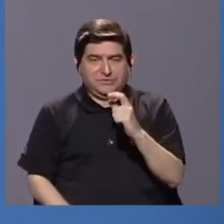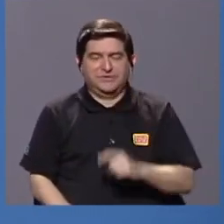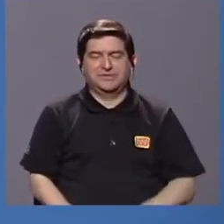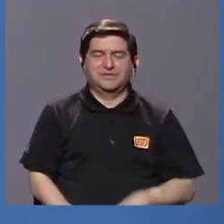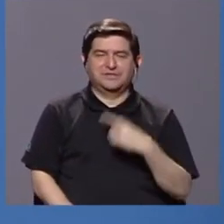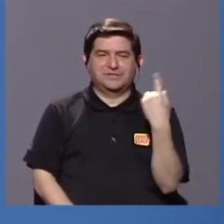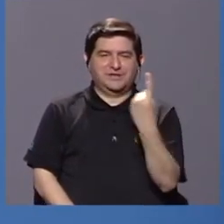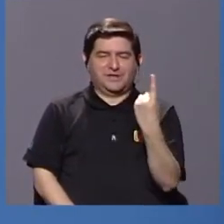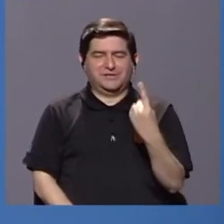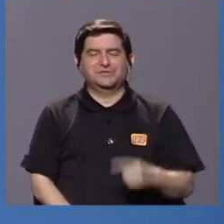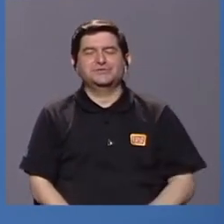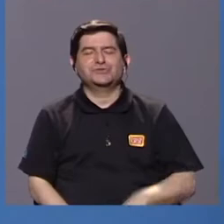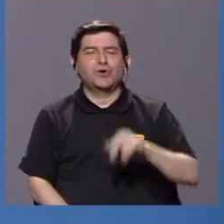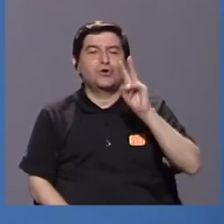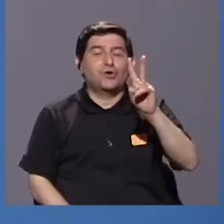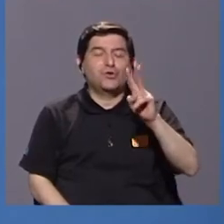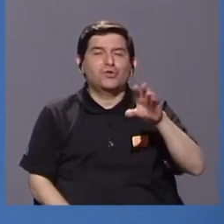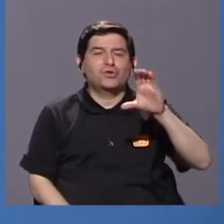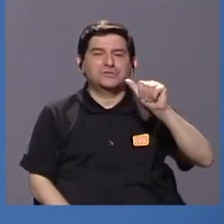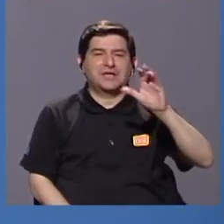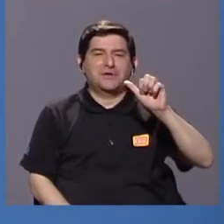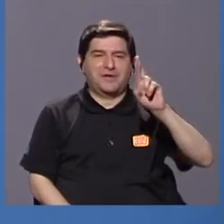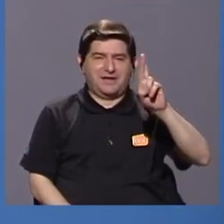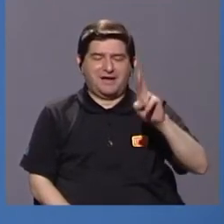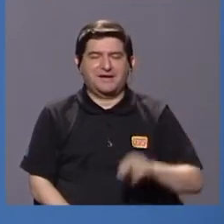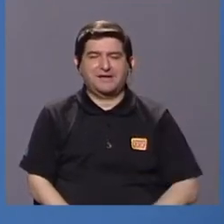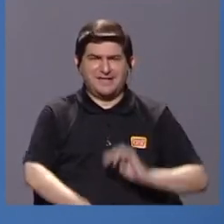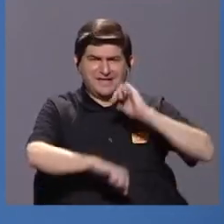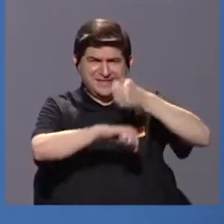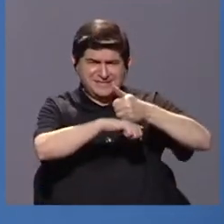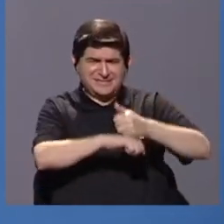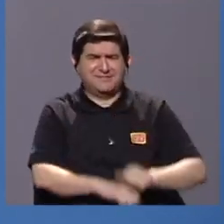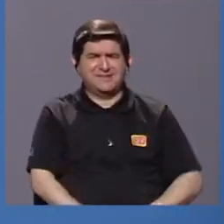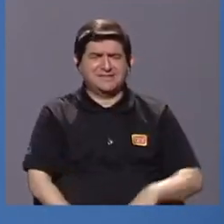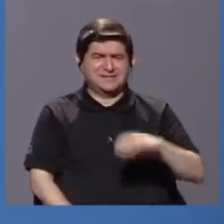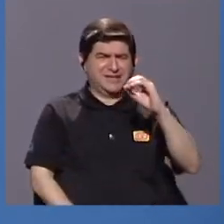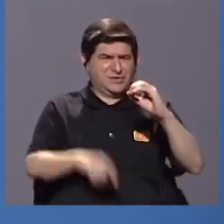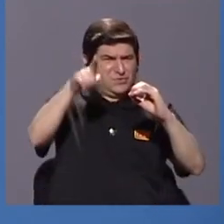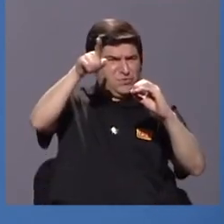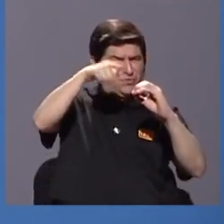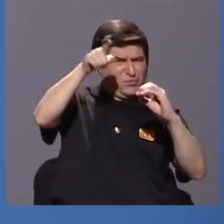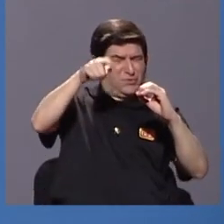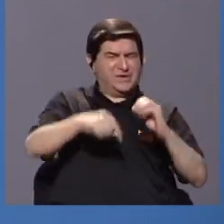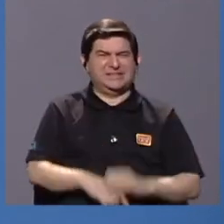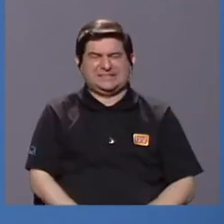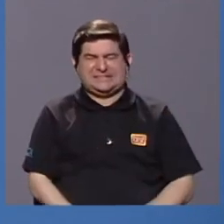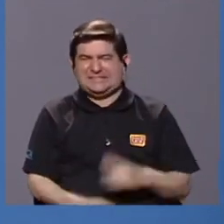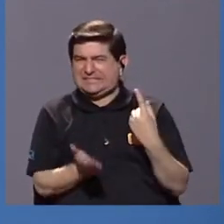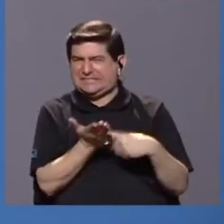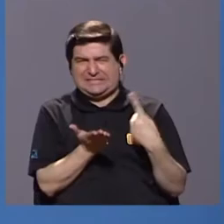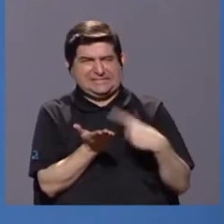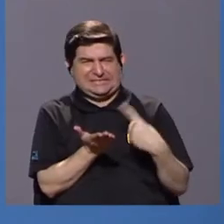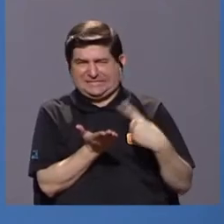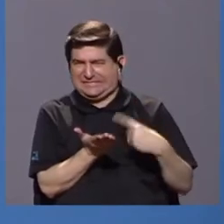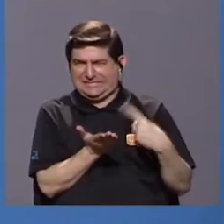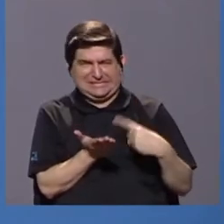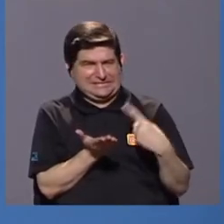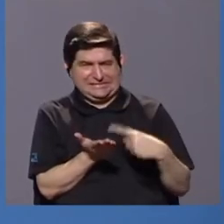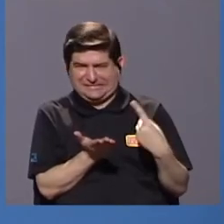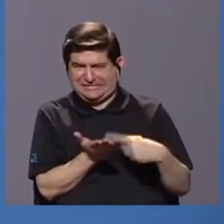bajo. Y la colocación de la tilde es un asunto que ha generado mucha polémica, digamos,